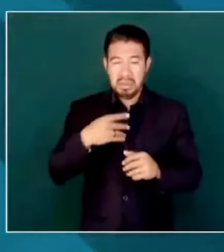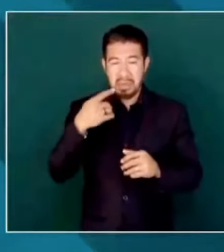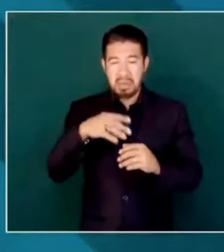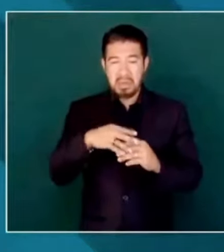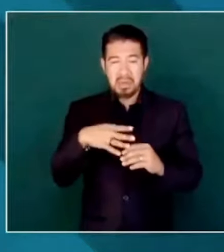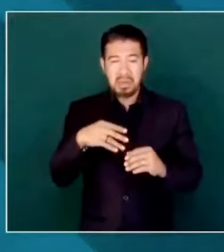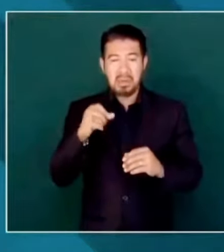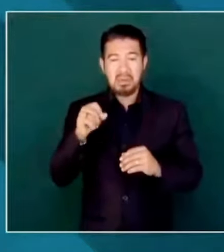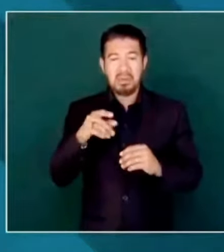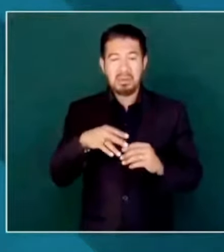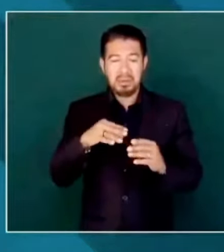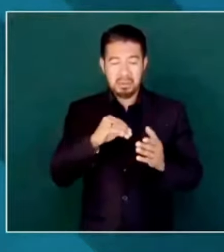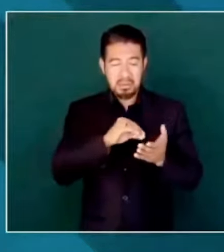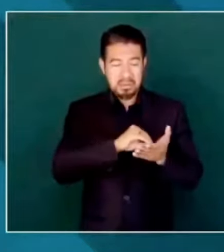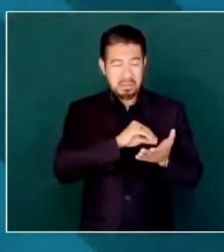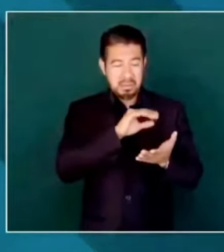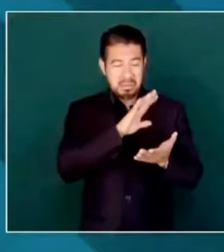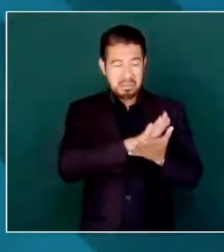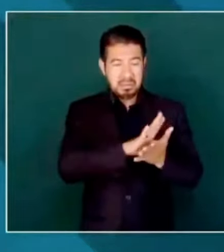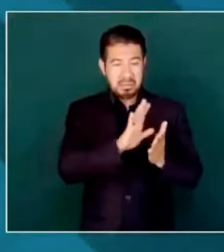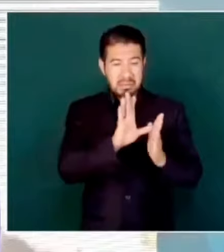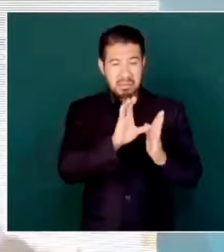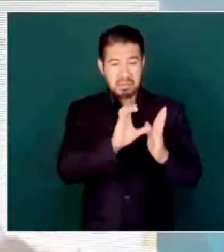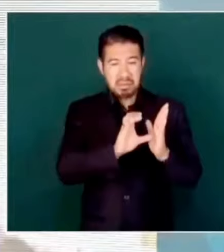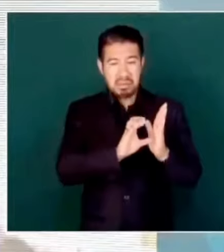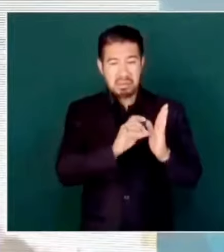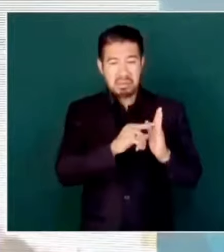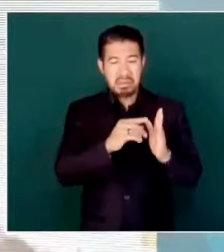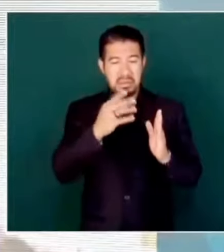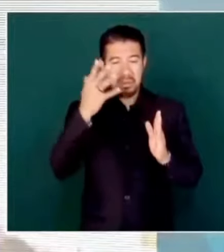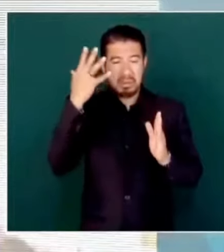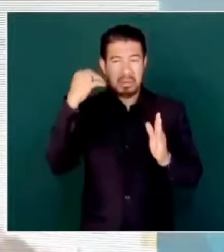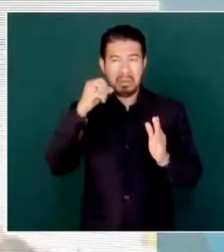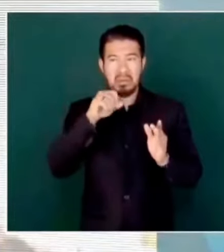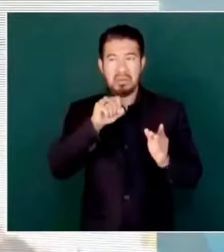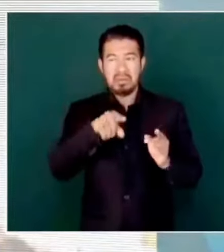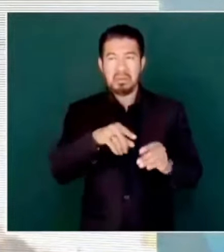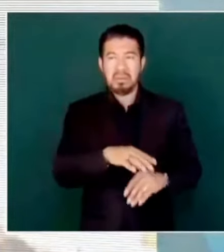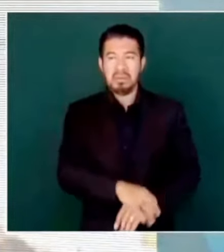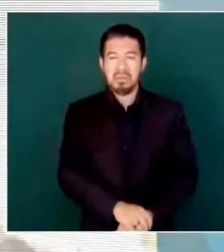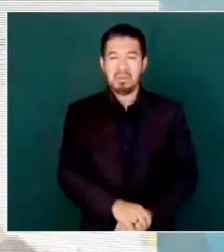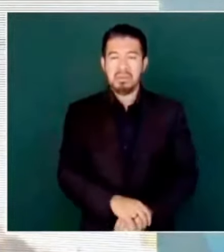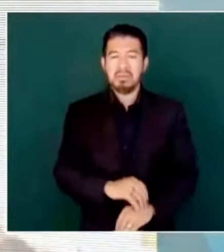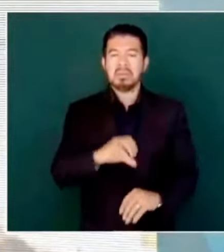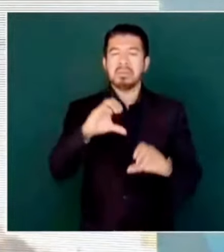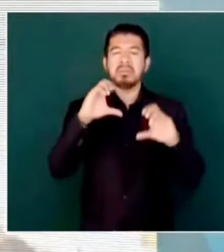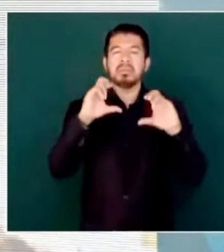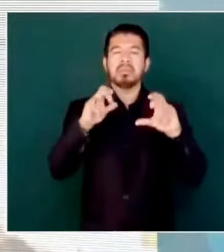se quedó en el almanaque cuando, pensando en que Chiapas era